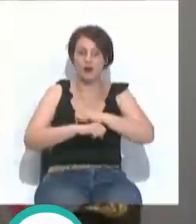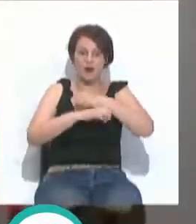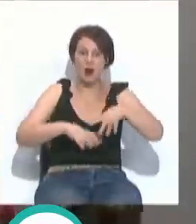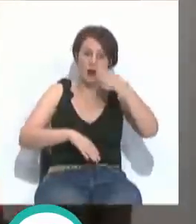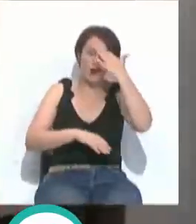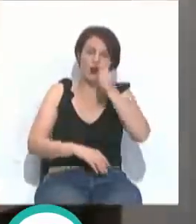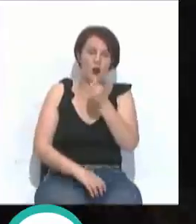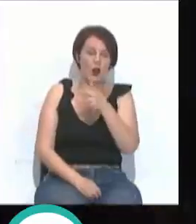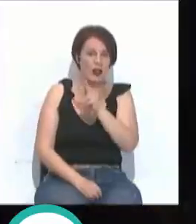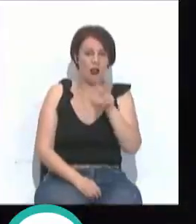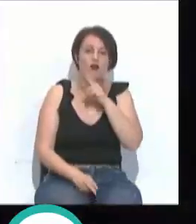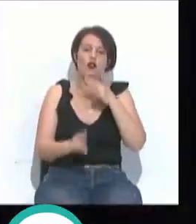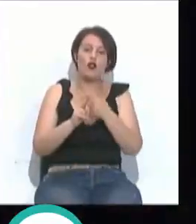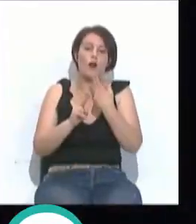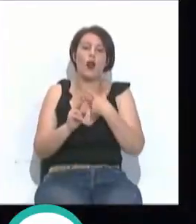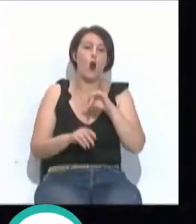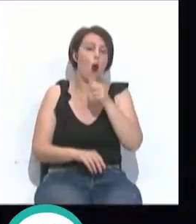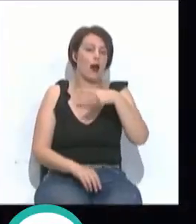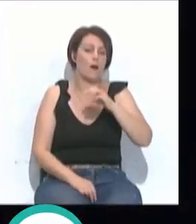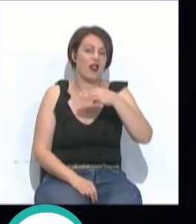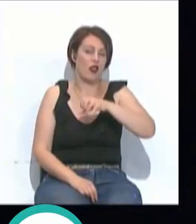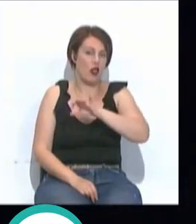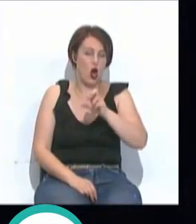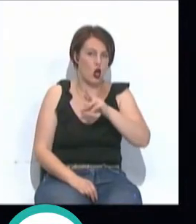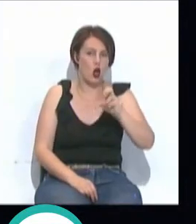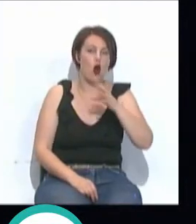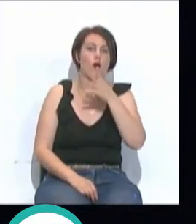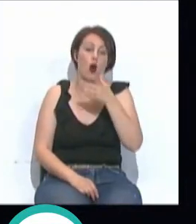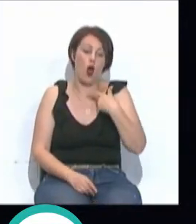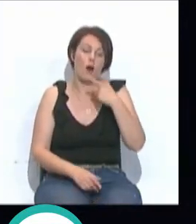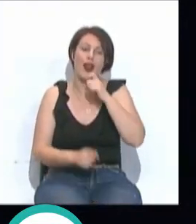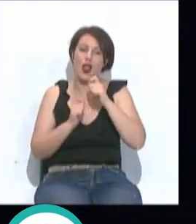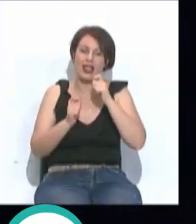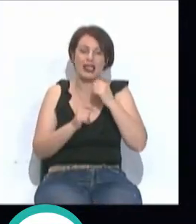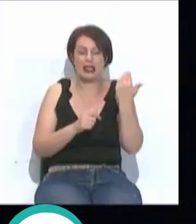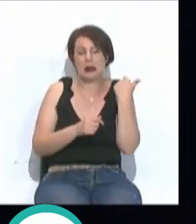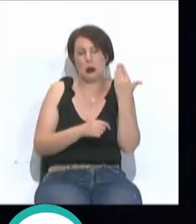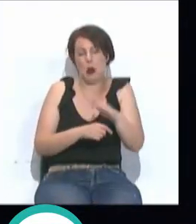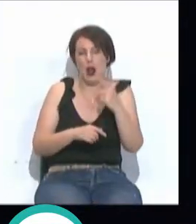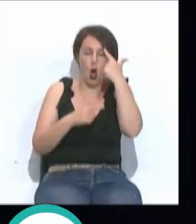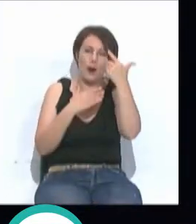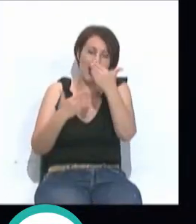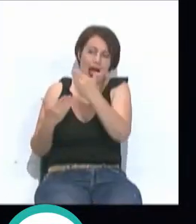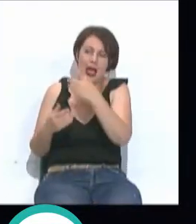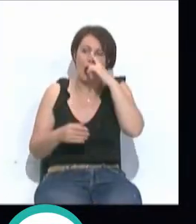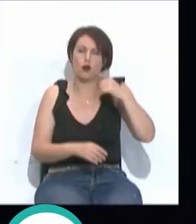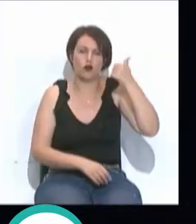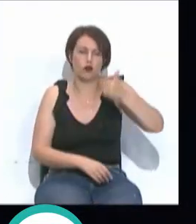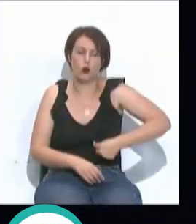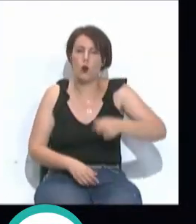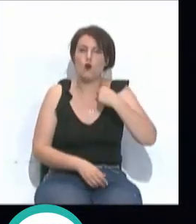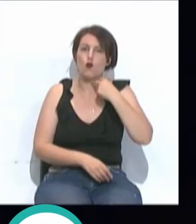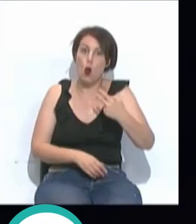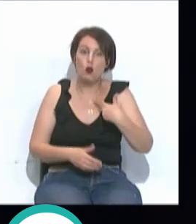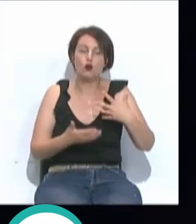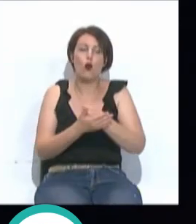principal número 22 con el nombre de Juan Manzorro Burguillos, en homenaje a este periodista recientemente fallecido y que durante muchos años llevó la voz